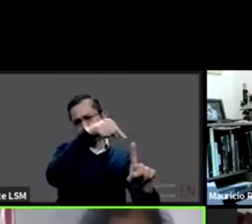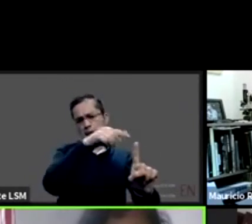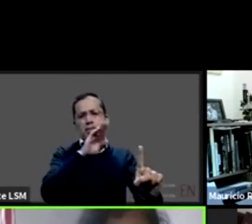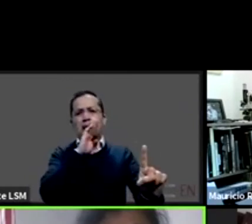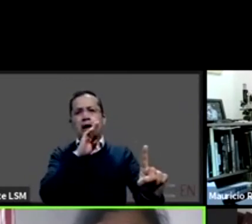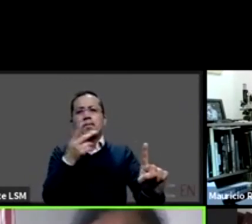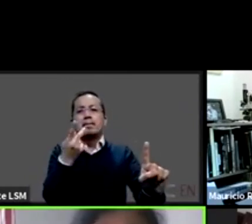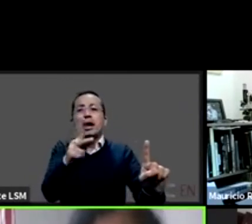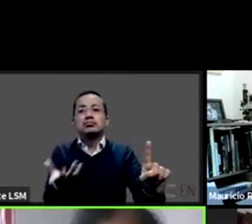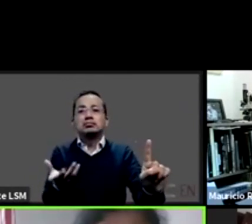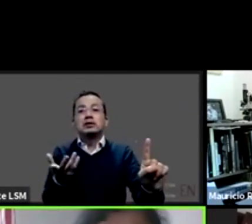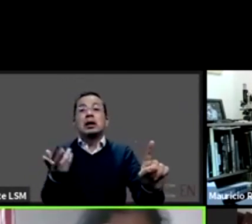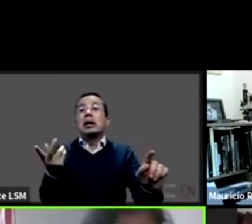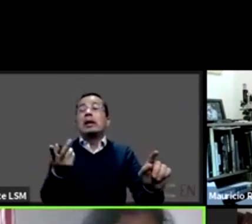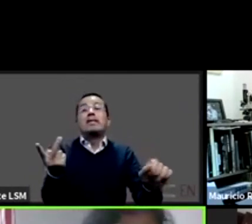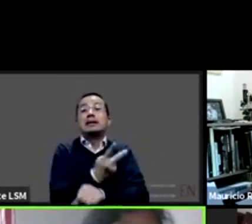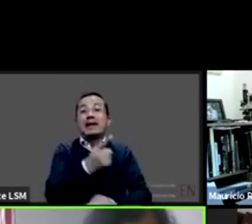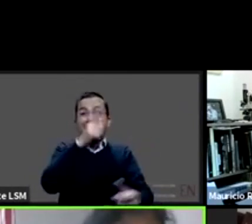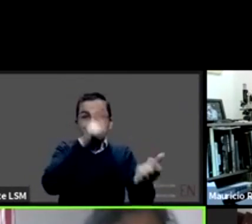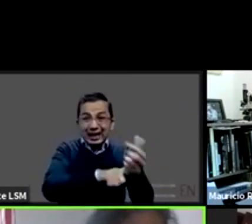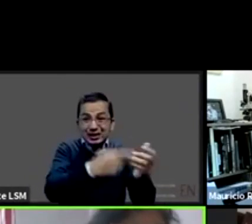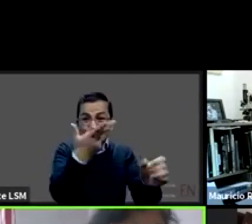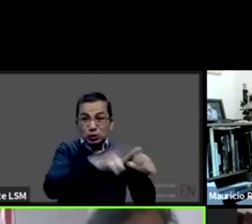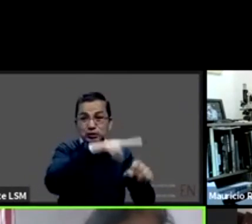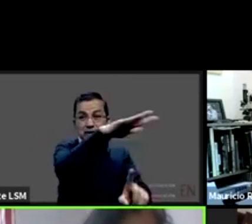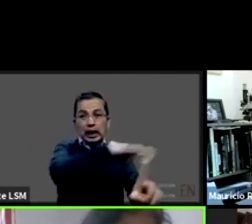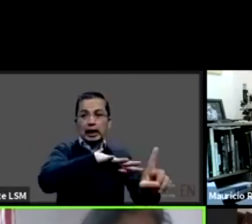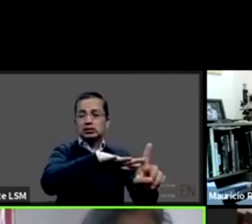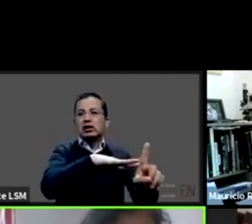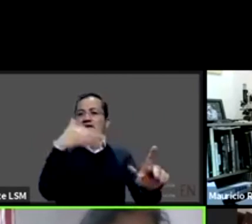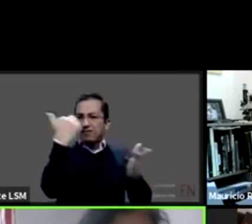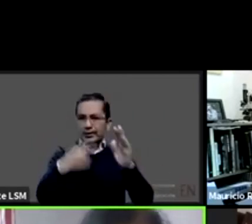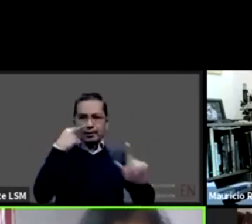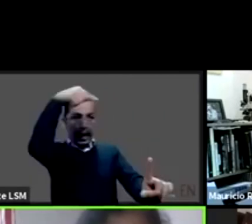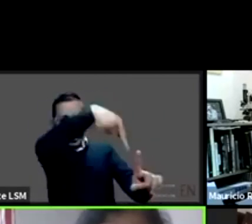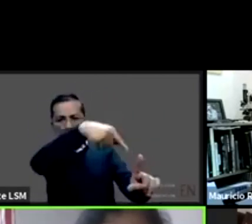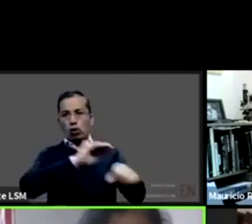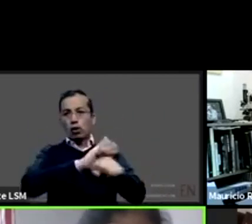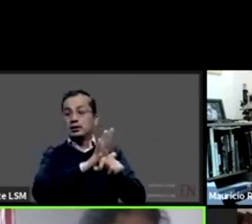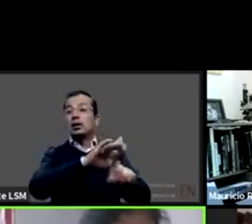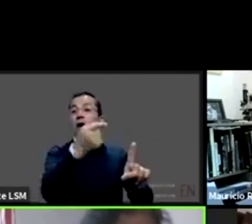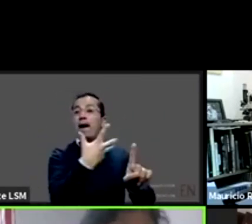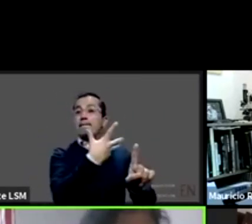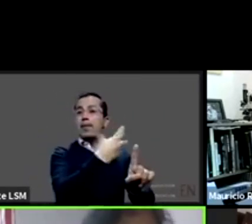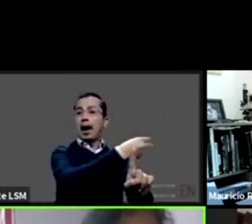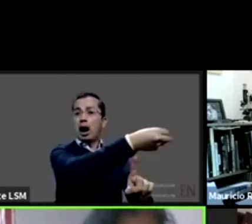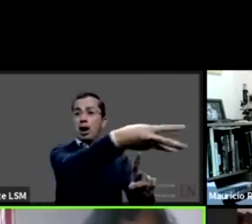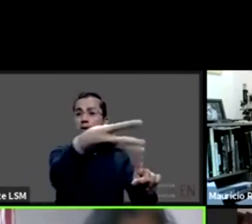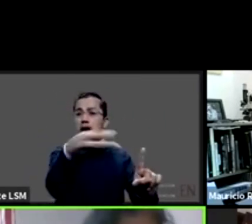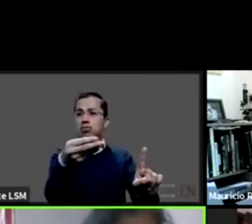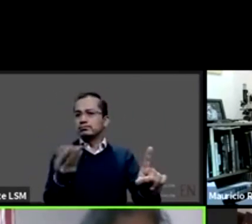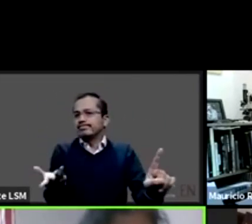un contagio adentro del del centro con niños niños este ahí este en este caso además